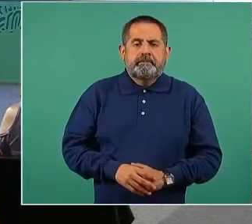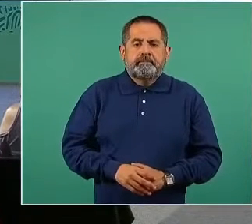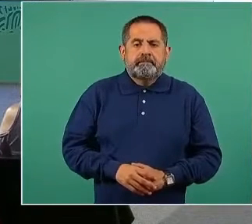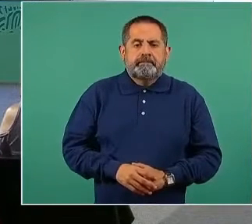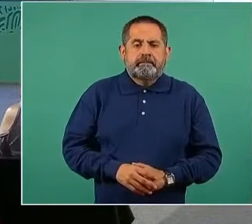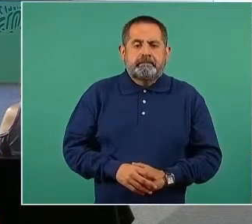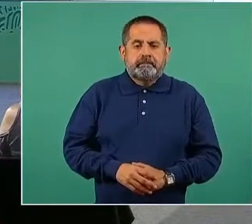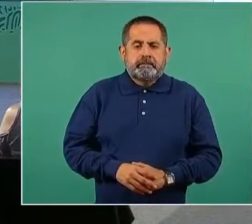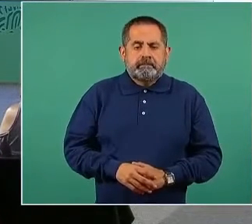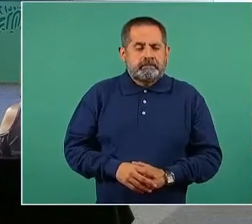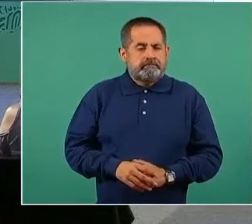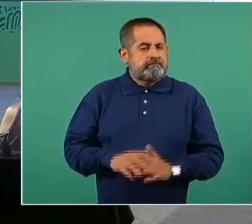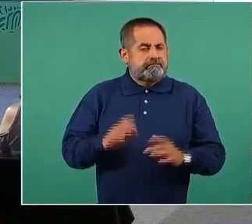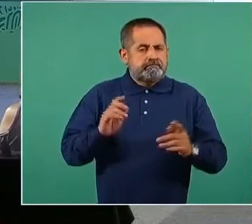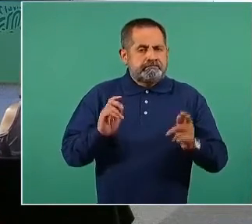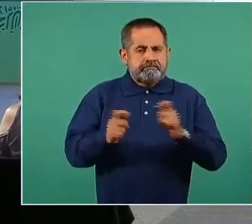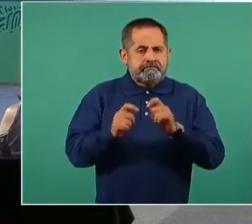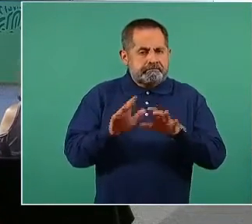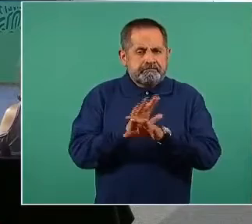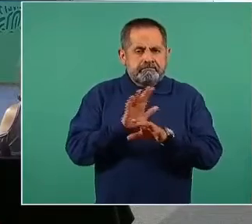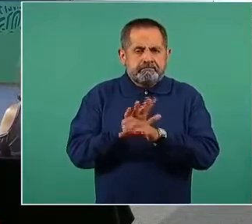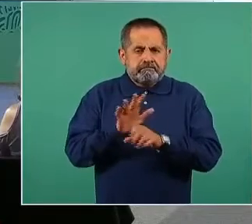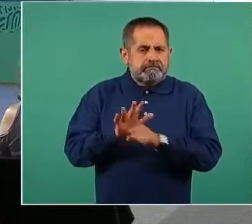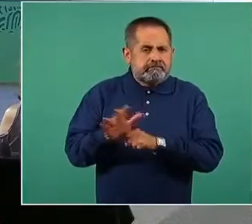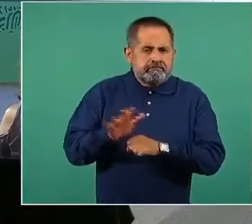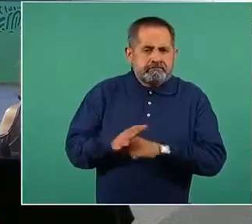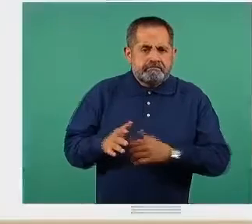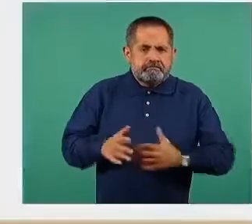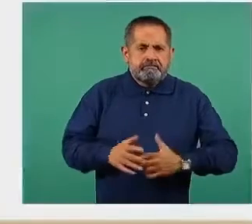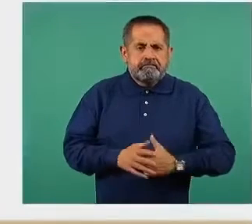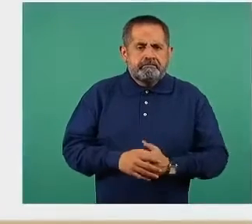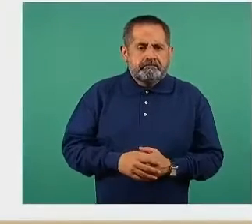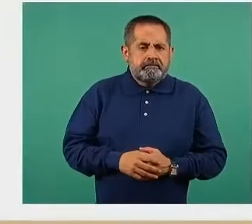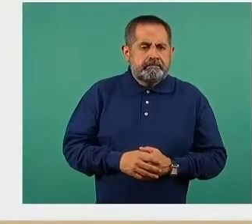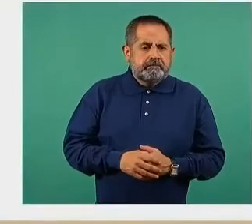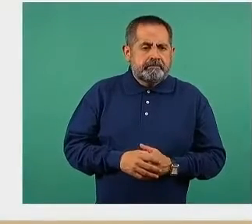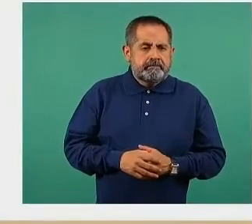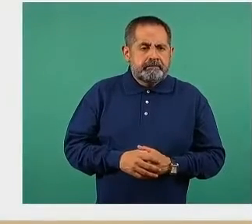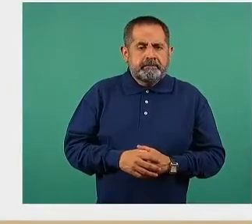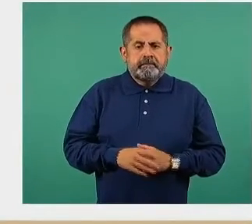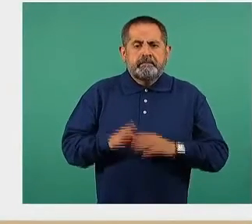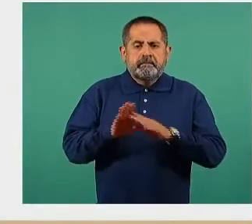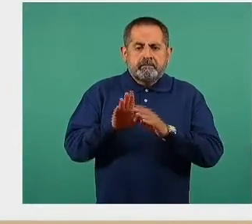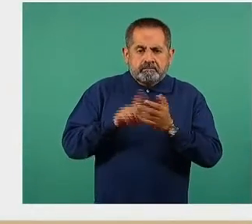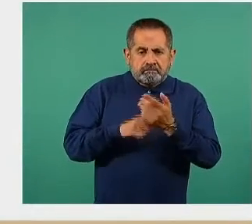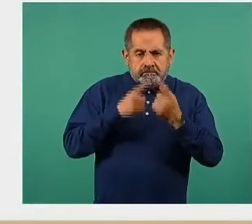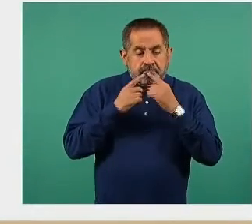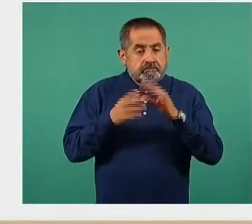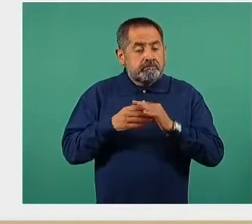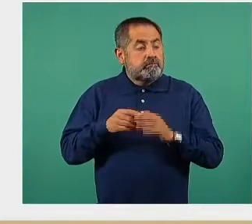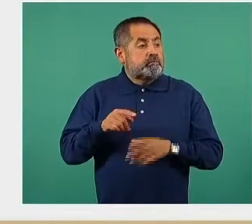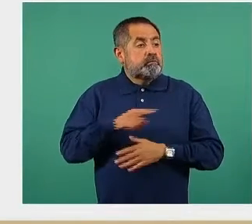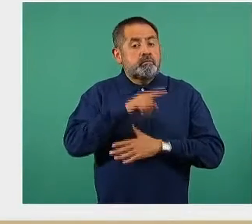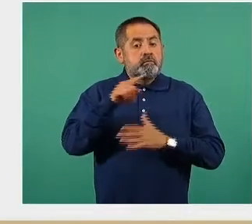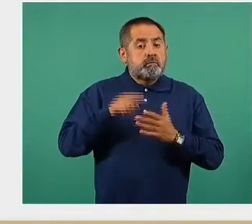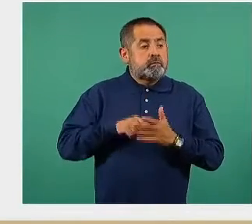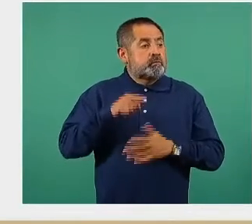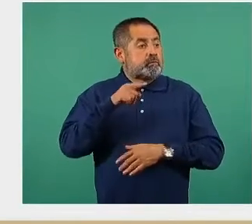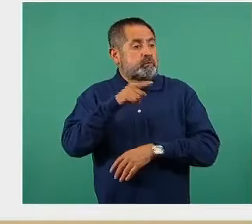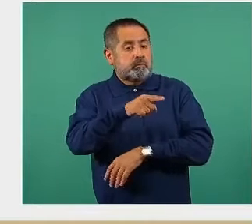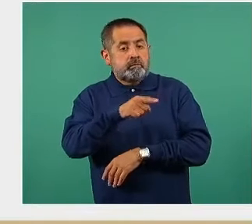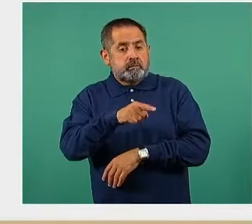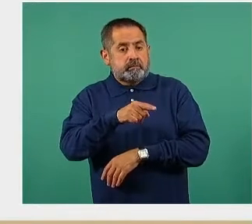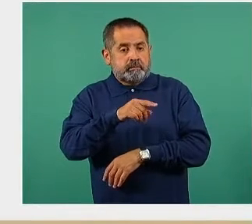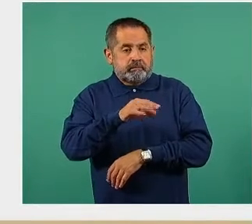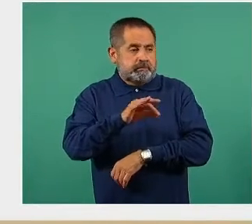¿Qué otros ajustes? Por ejemplo, aquí lo que podemos ver es cómo en los centros de vacunación que ya